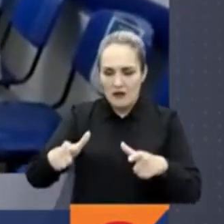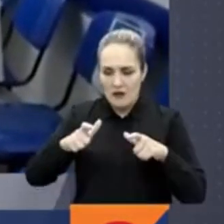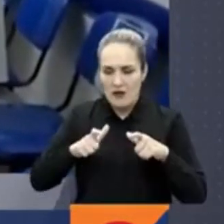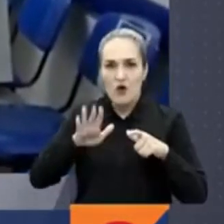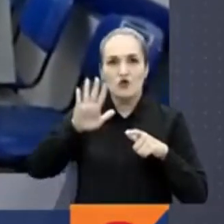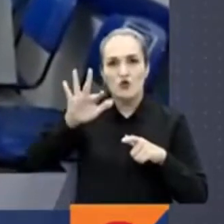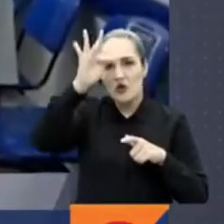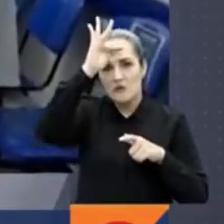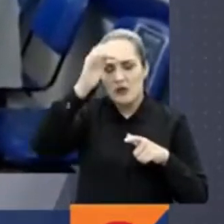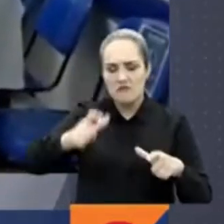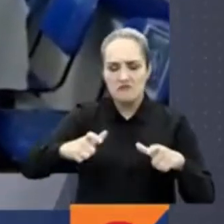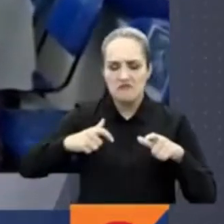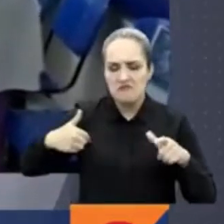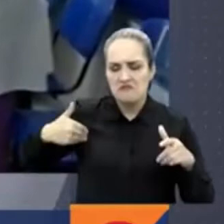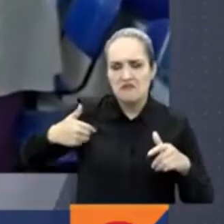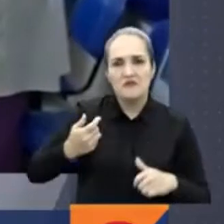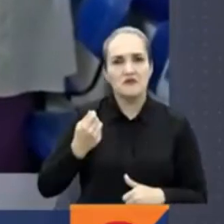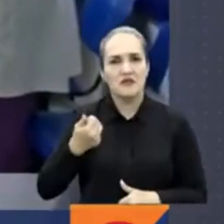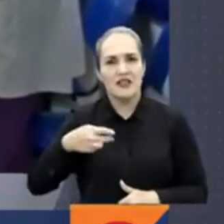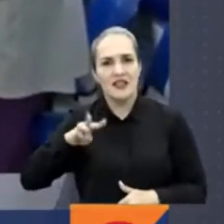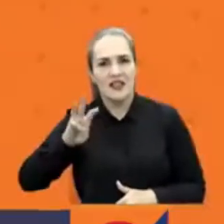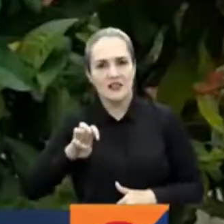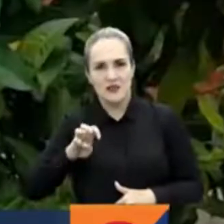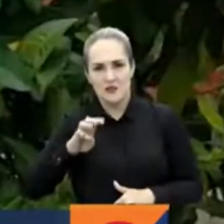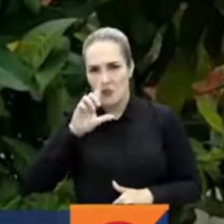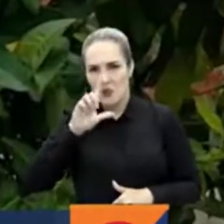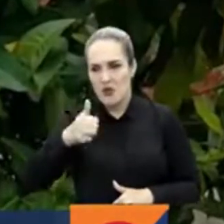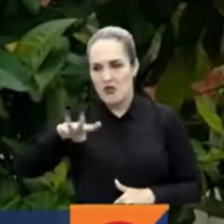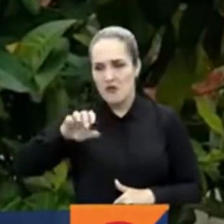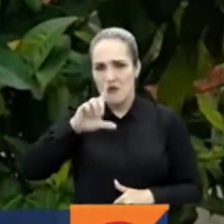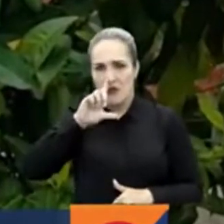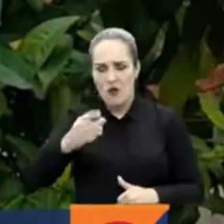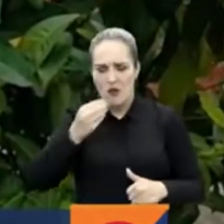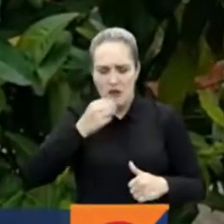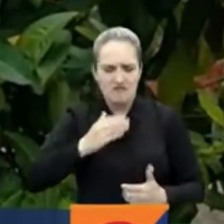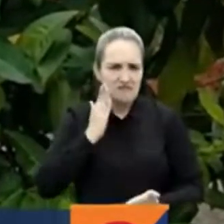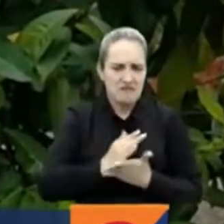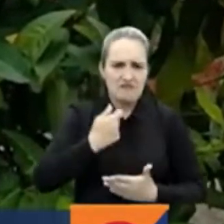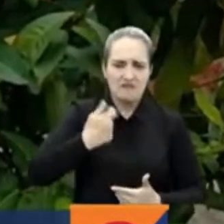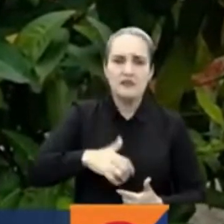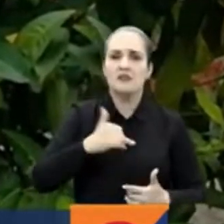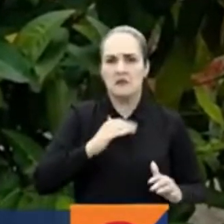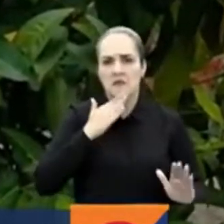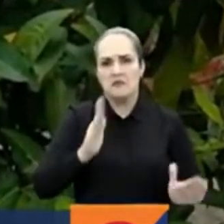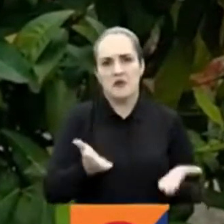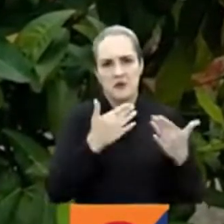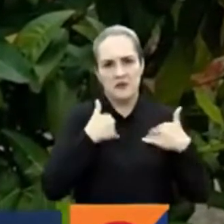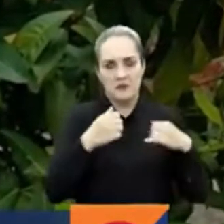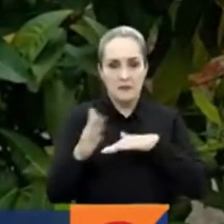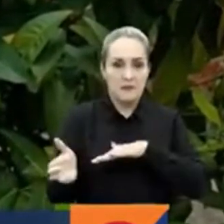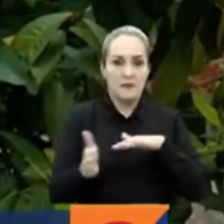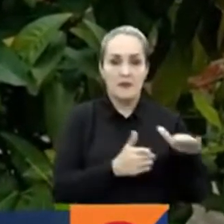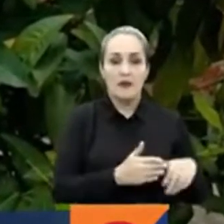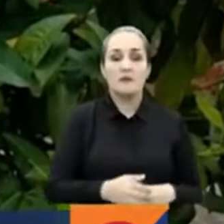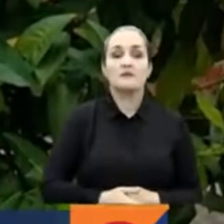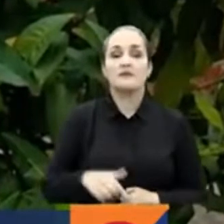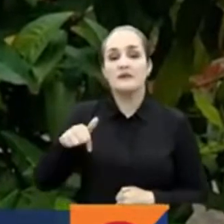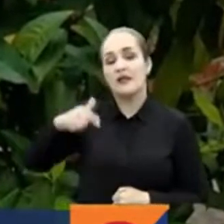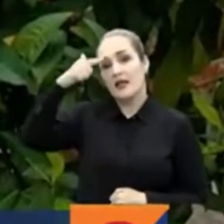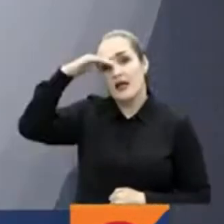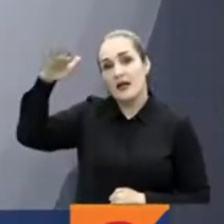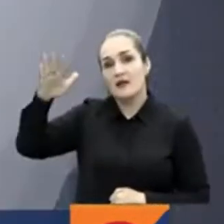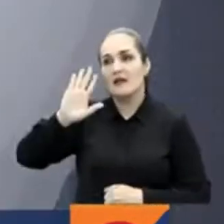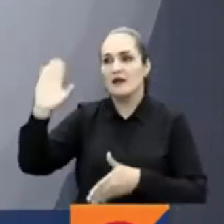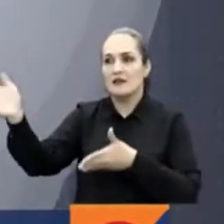asistencial durante los días 18 y 19 de julio. En Cartagena de Indias, luego de una visita de inspección, fue cerrada la sede Fátima